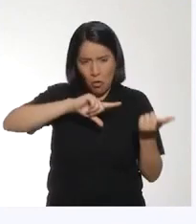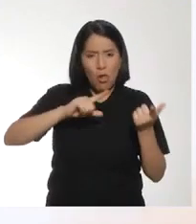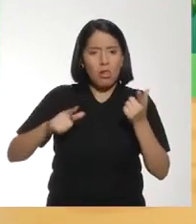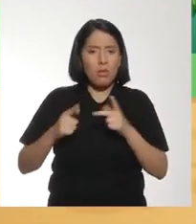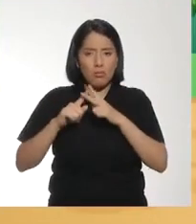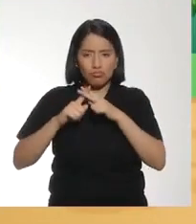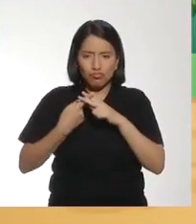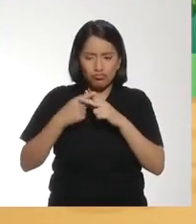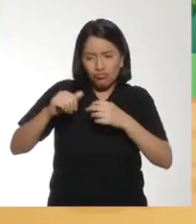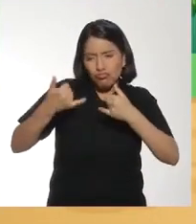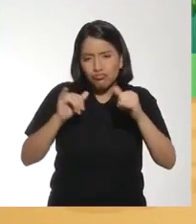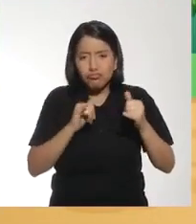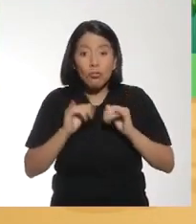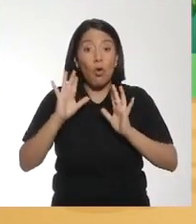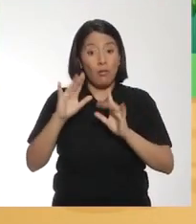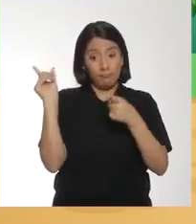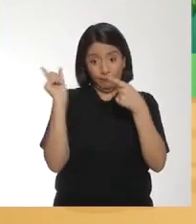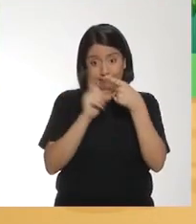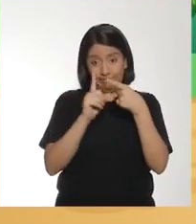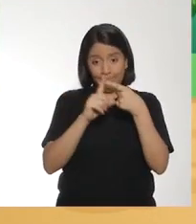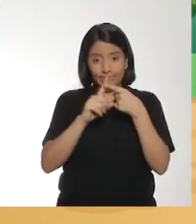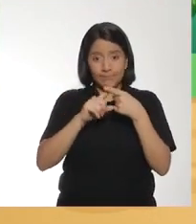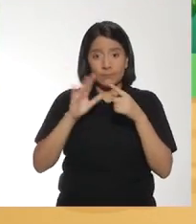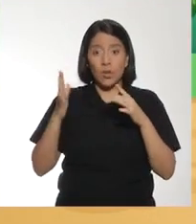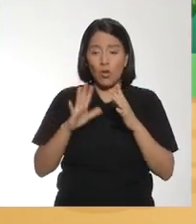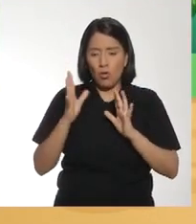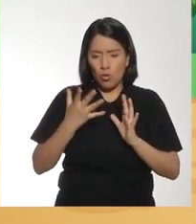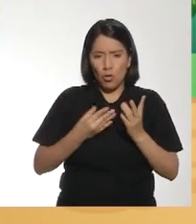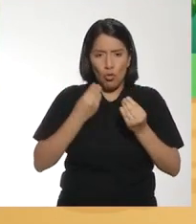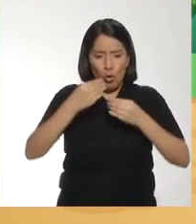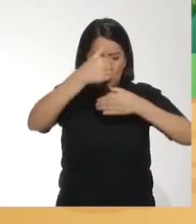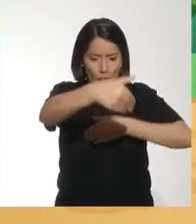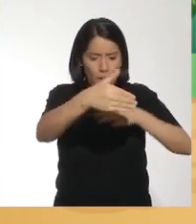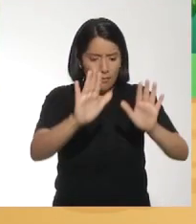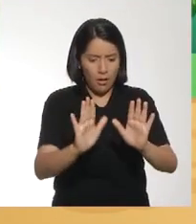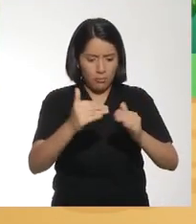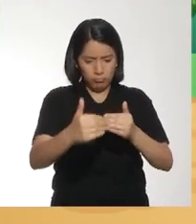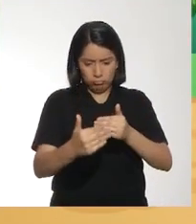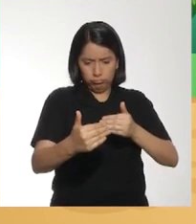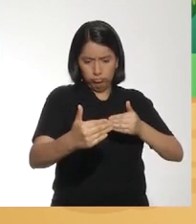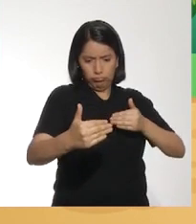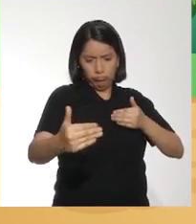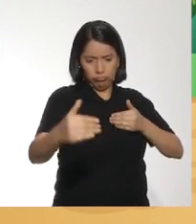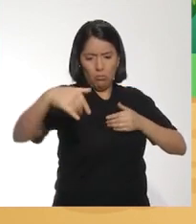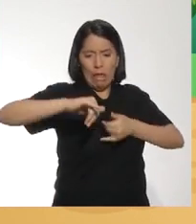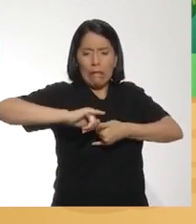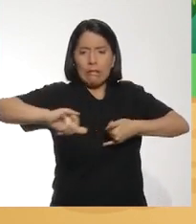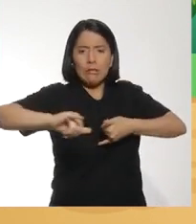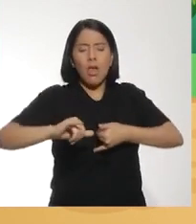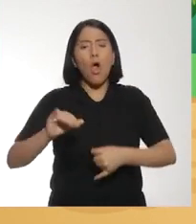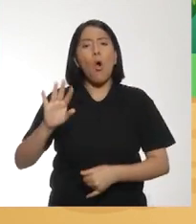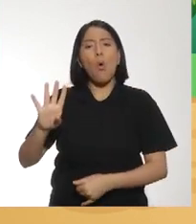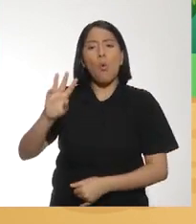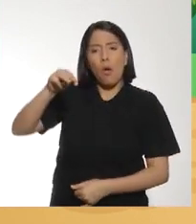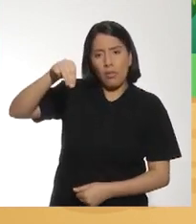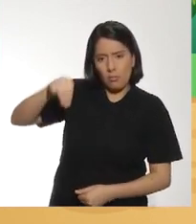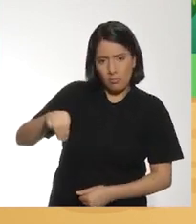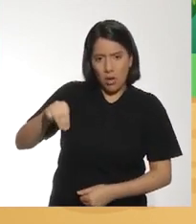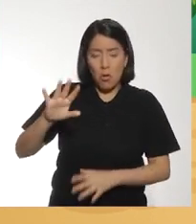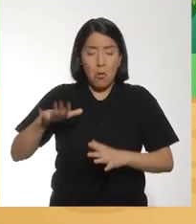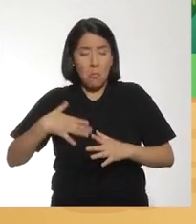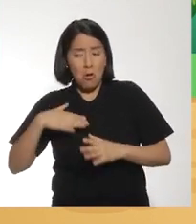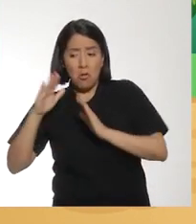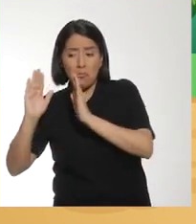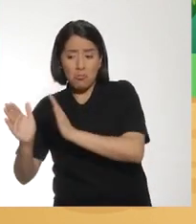Ok, estoy listo para jugar. Ok, primer paso. Nos ubicamos nosotros frente a las cajas, a una distancia de cuatro metros.